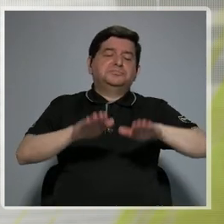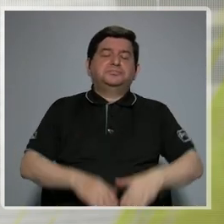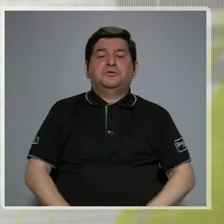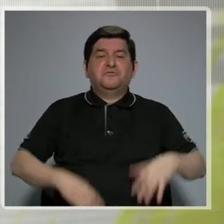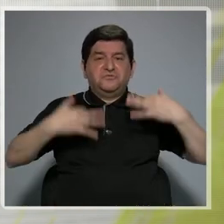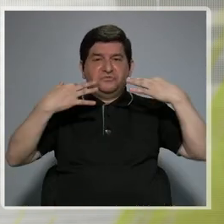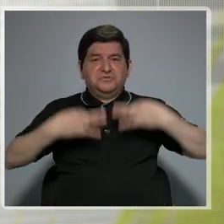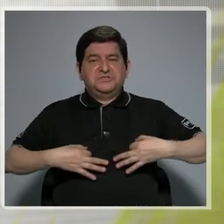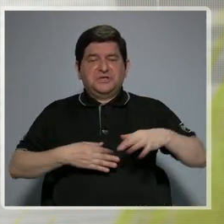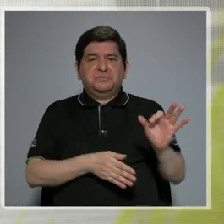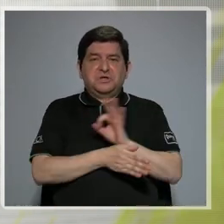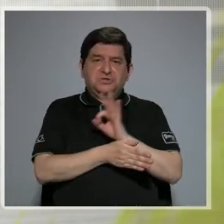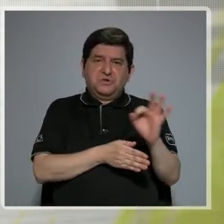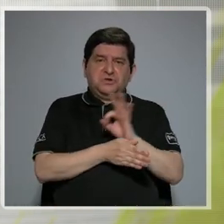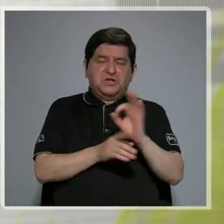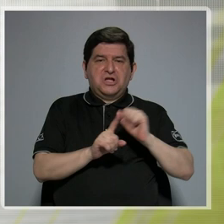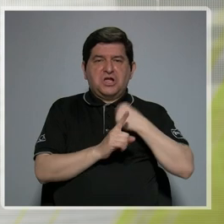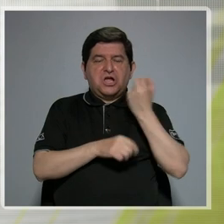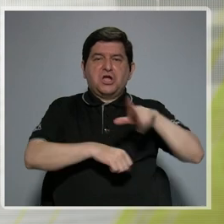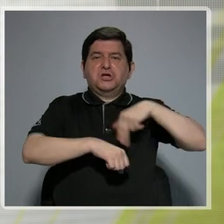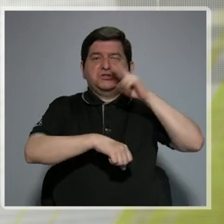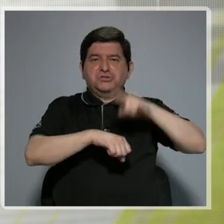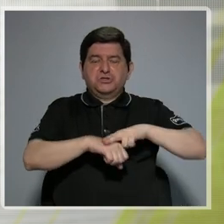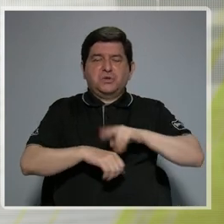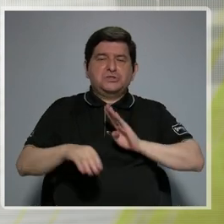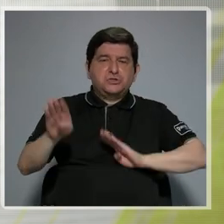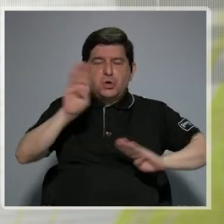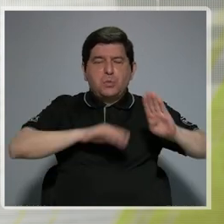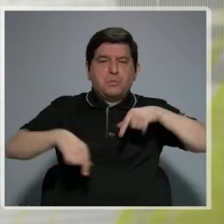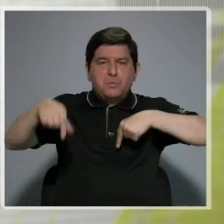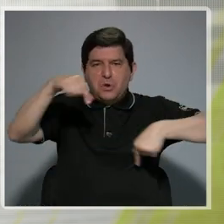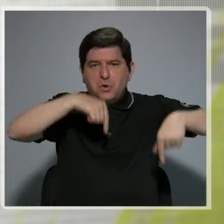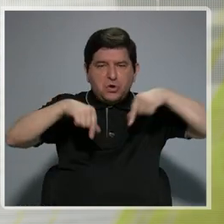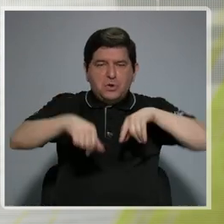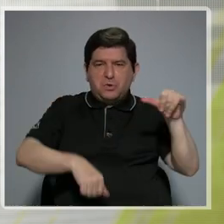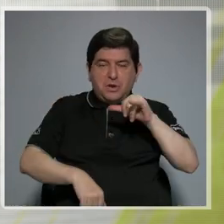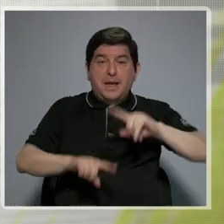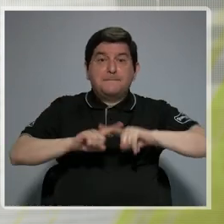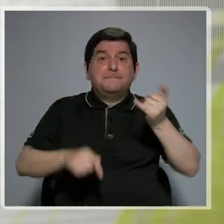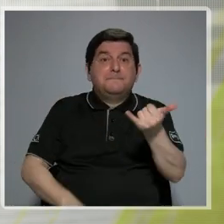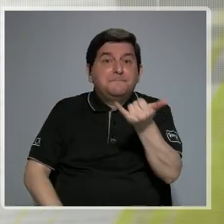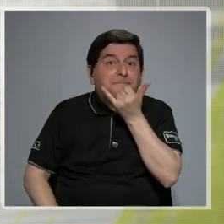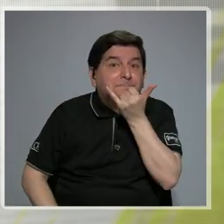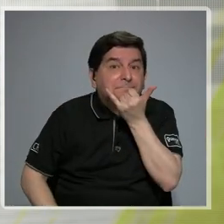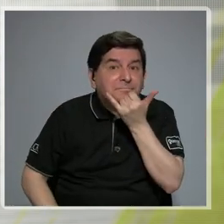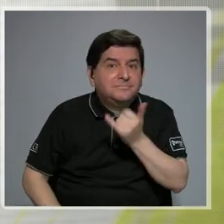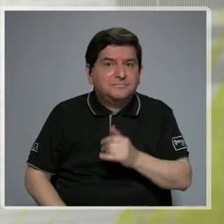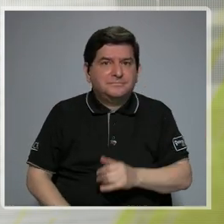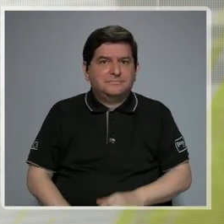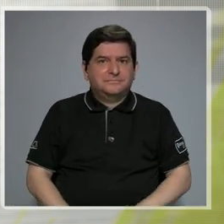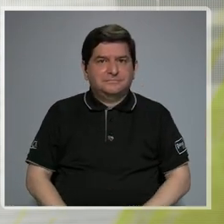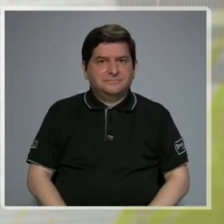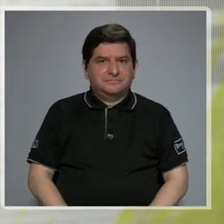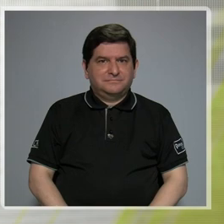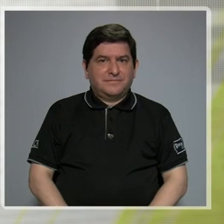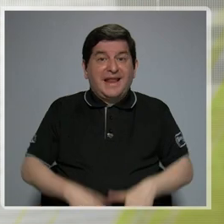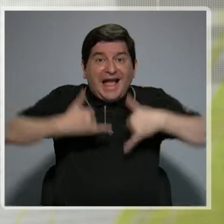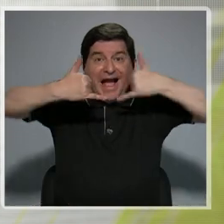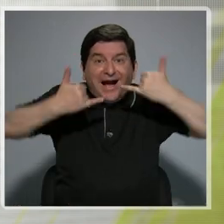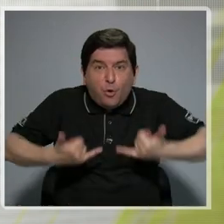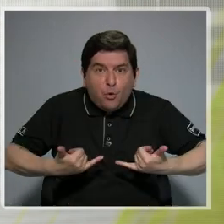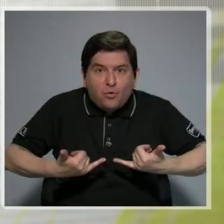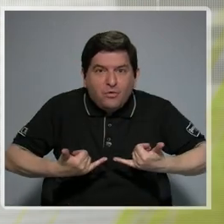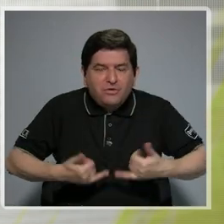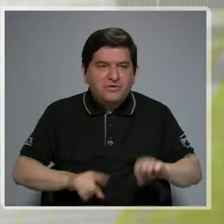fisiológicamente funcionamos bajo condiciones normales, bioquímicamente también. Lo que sucede es que como ahorita